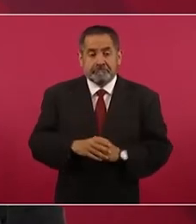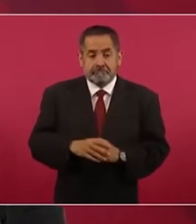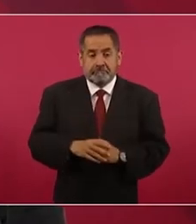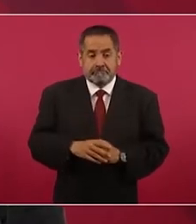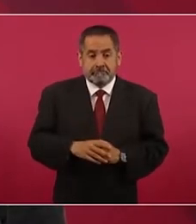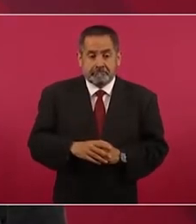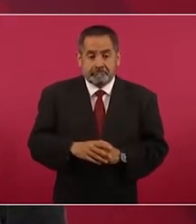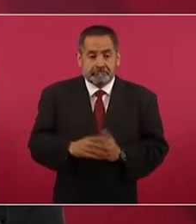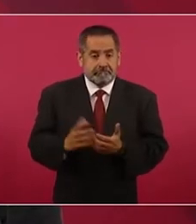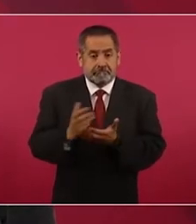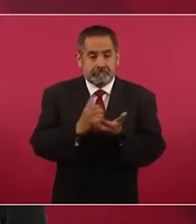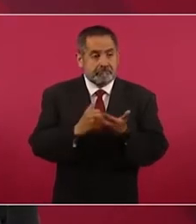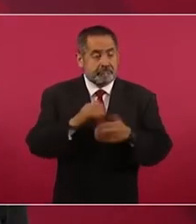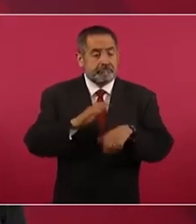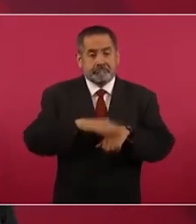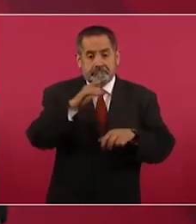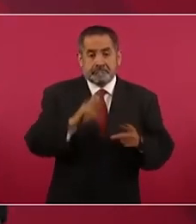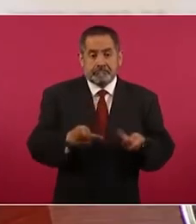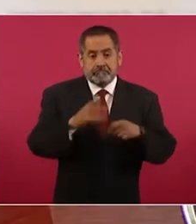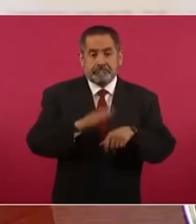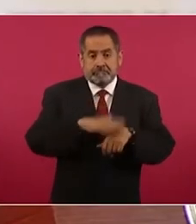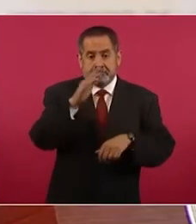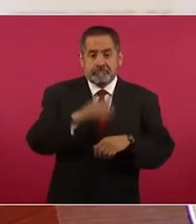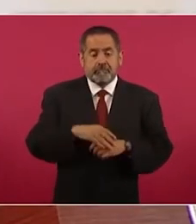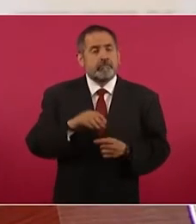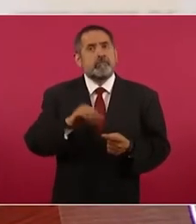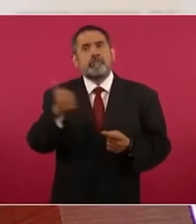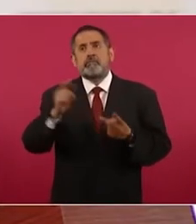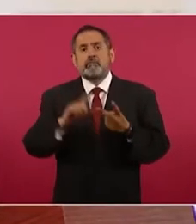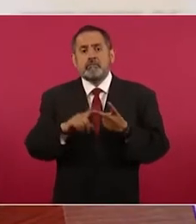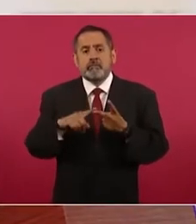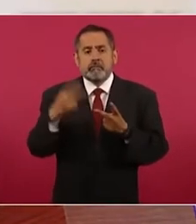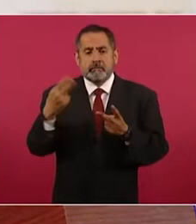se ha vendido más. uno que se llama